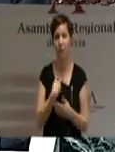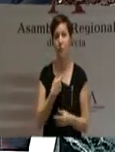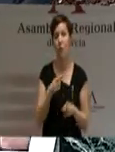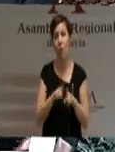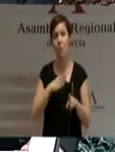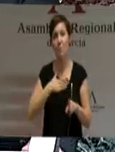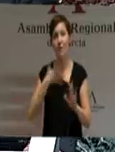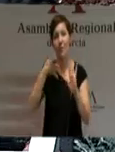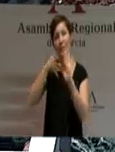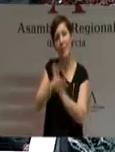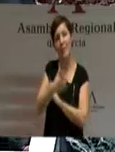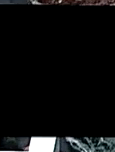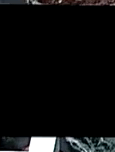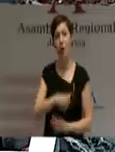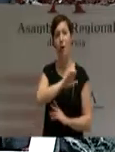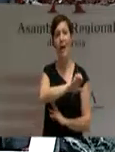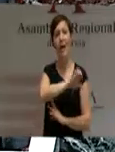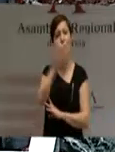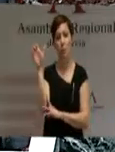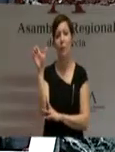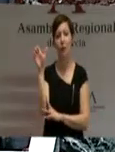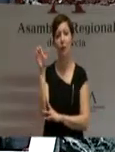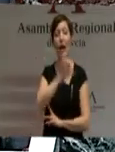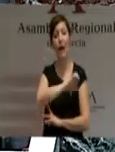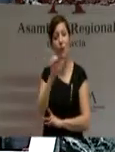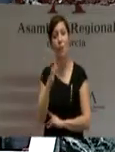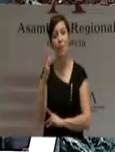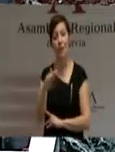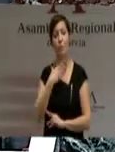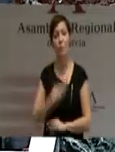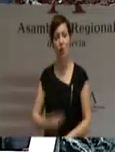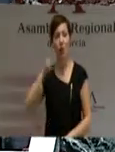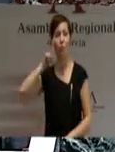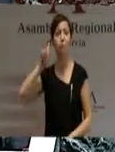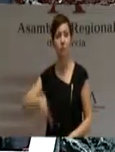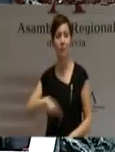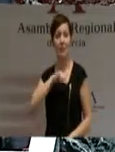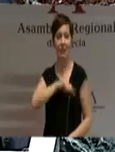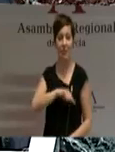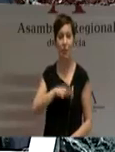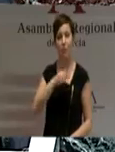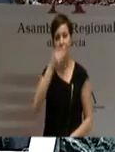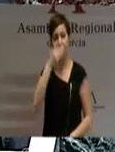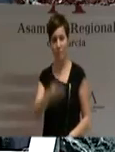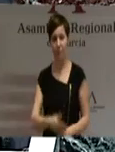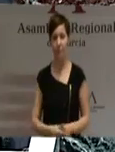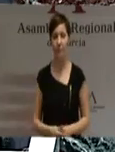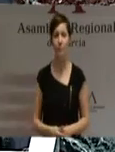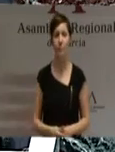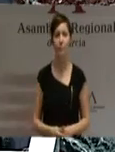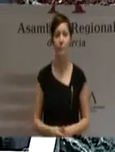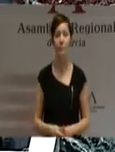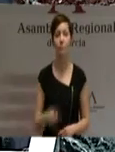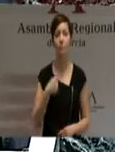como un europeo por vocación y un murciano español por sentimiento y por convicción. A mi entender,